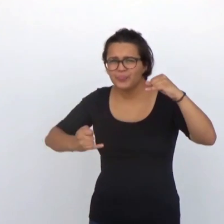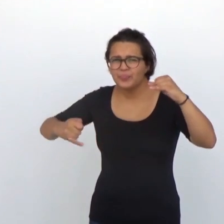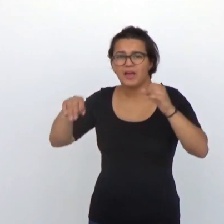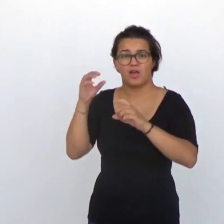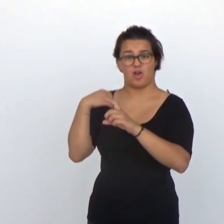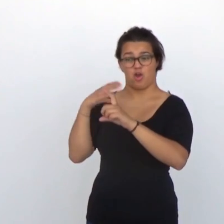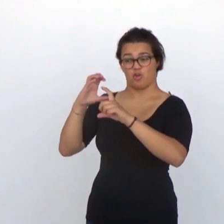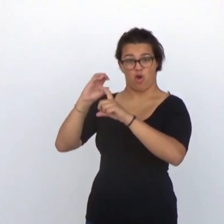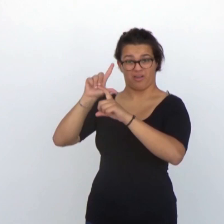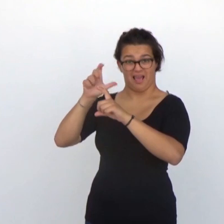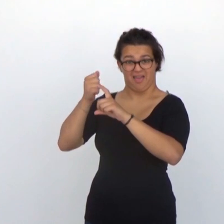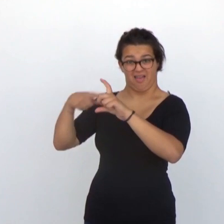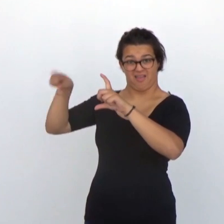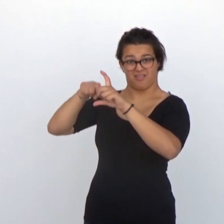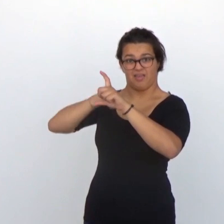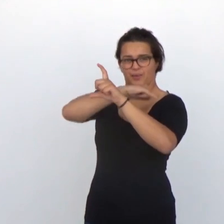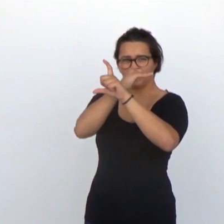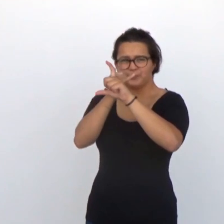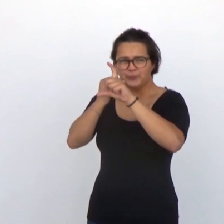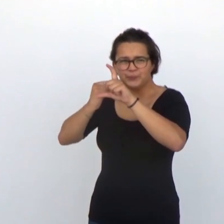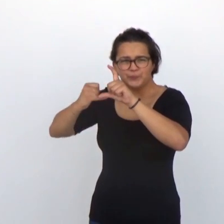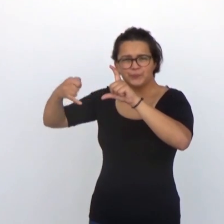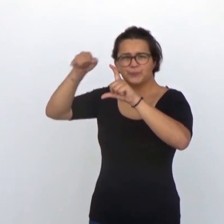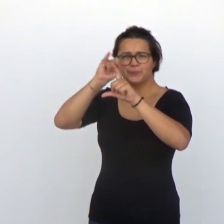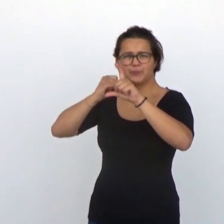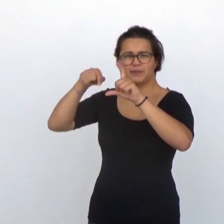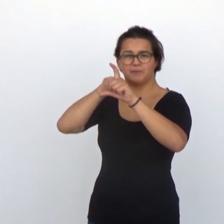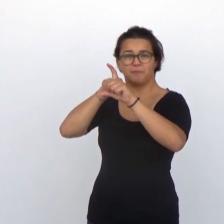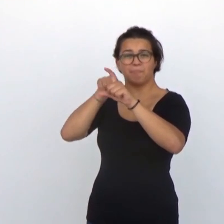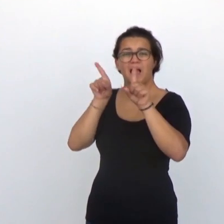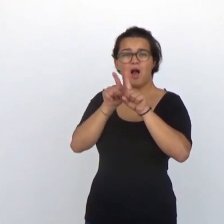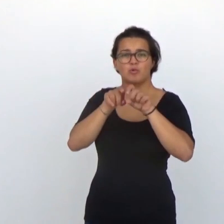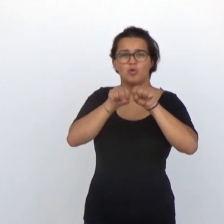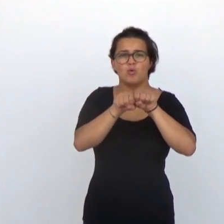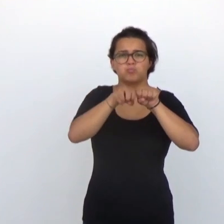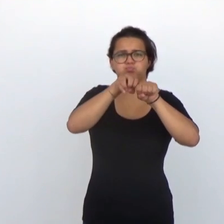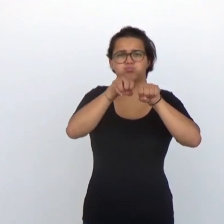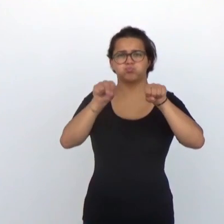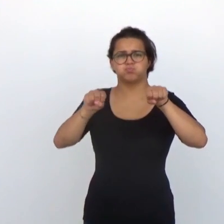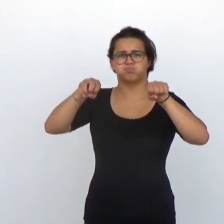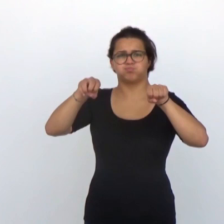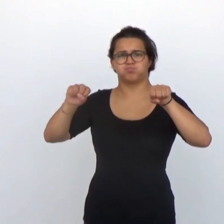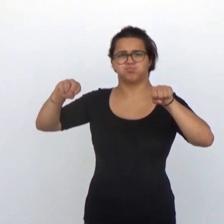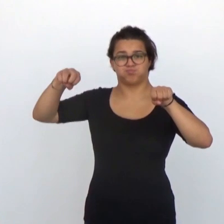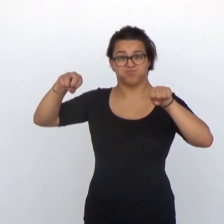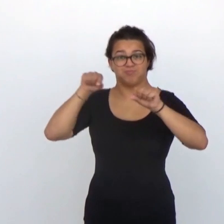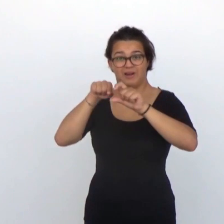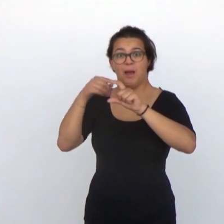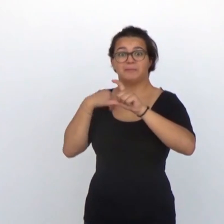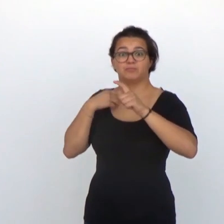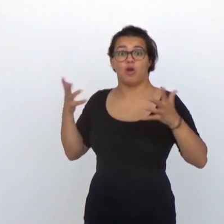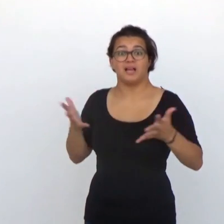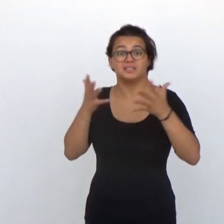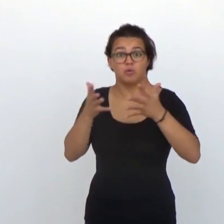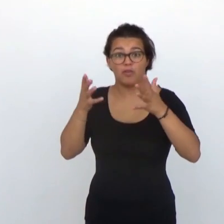flexible filamento que se inserta a lo largo de toda la cóclea. Este filamento posee una serie de electrodos que son los que aplican la